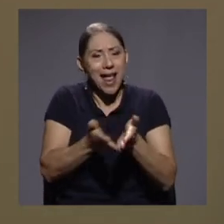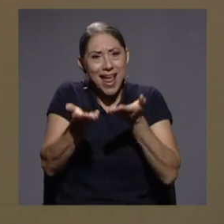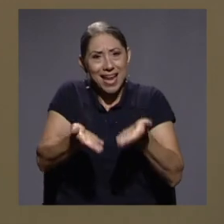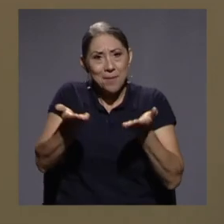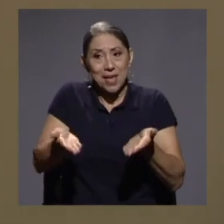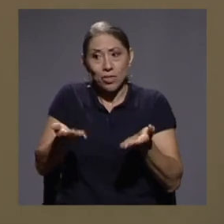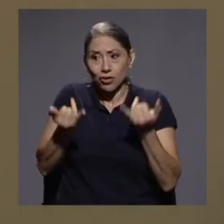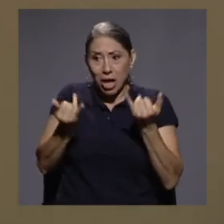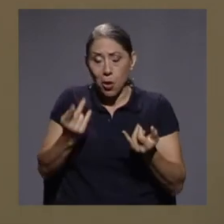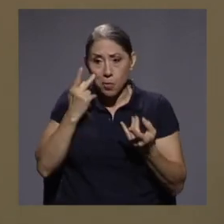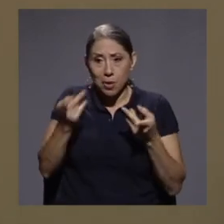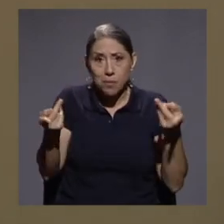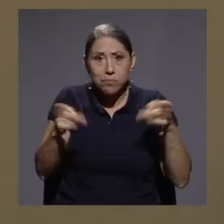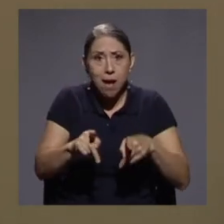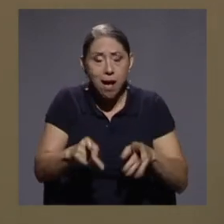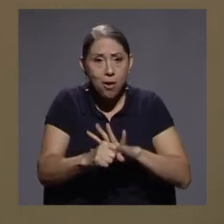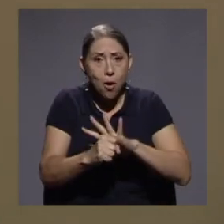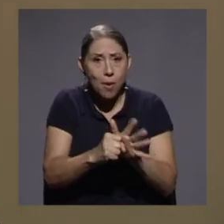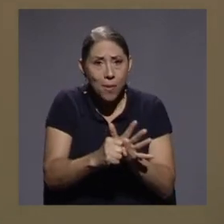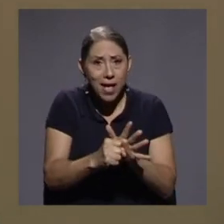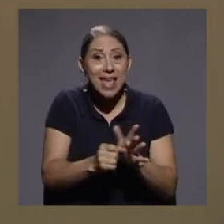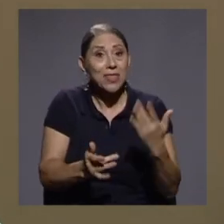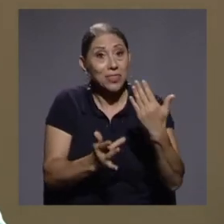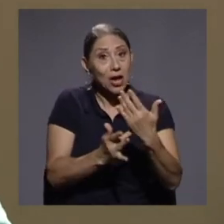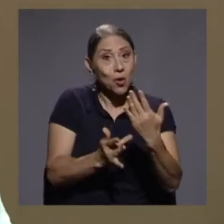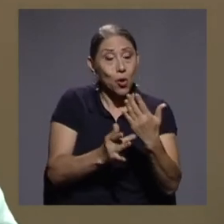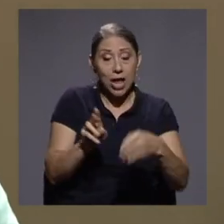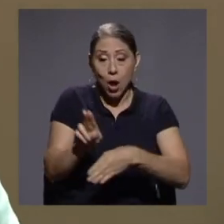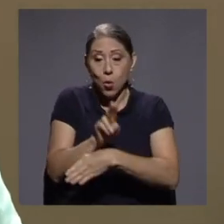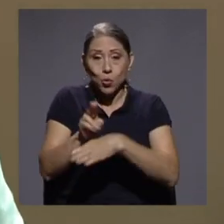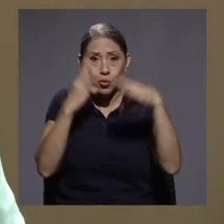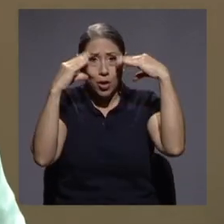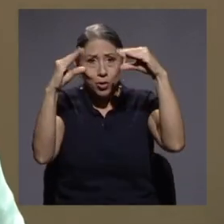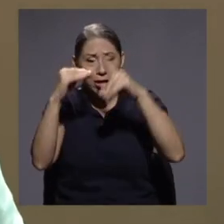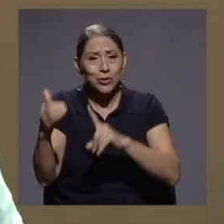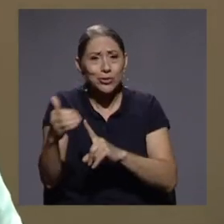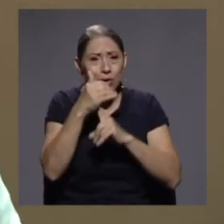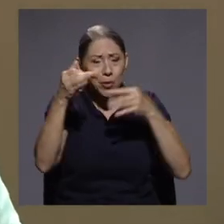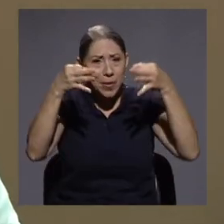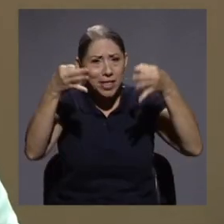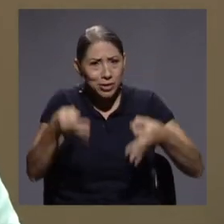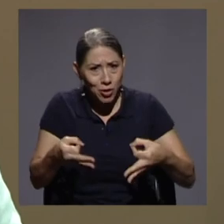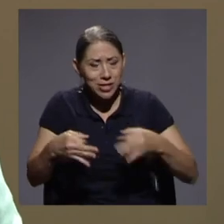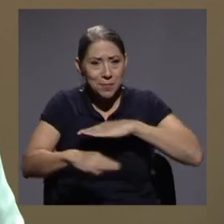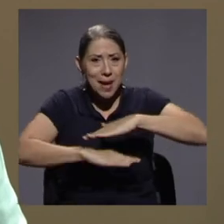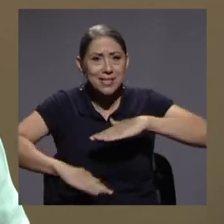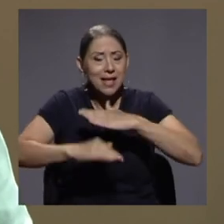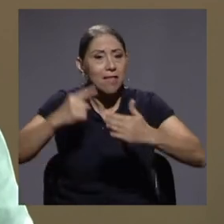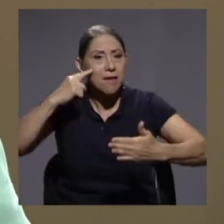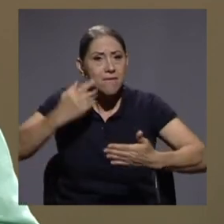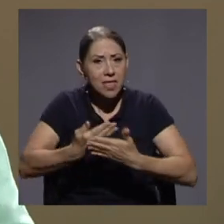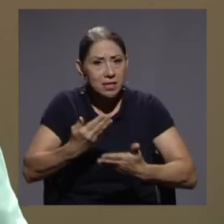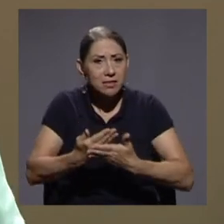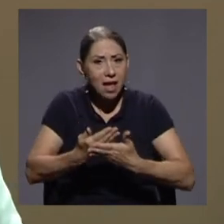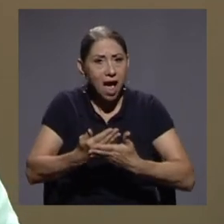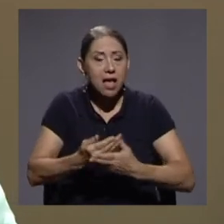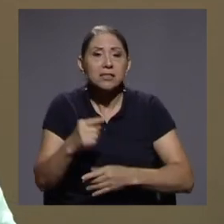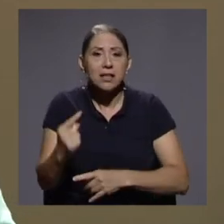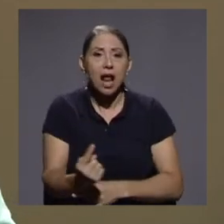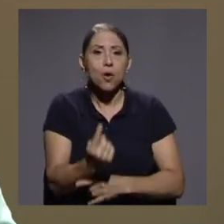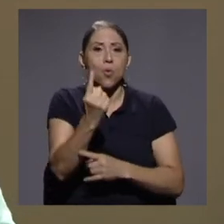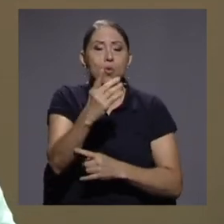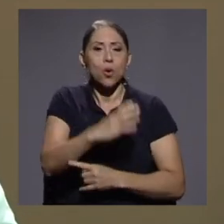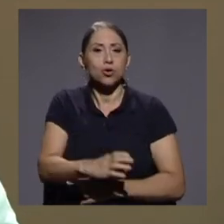crisis pandémica. La tecnología, el uso de los datos y la toma de decisiones basada en evidencia serán uno de los